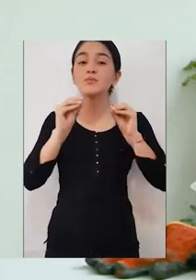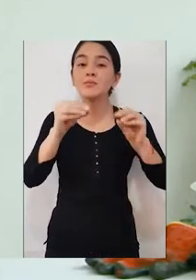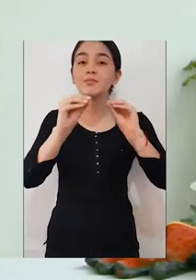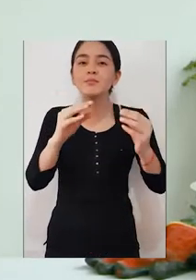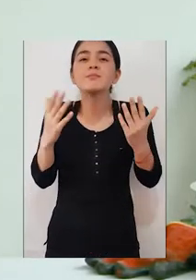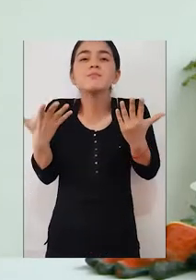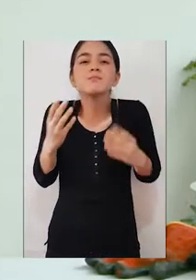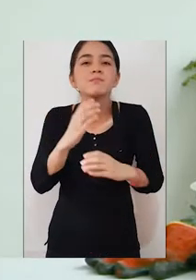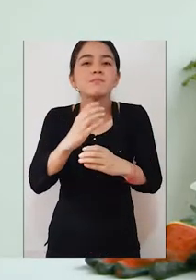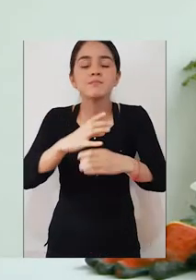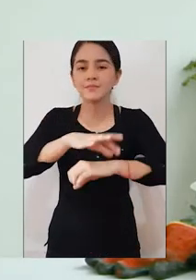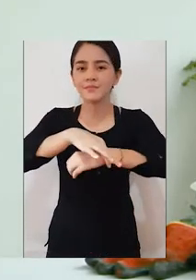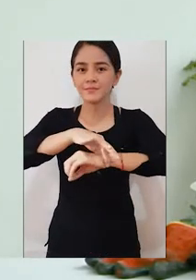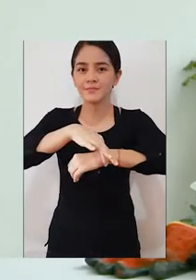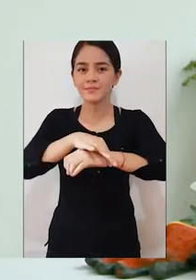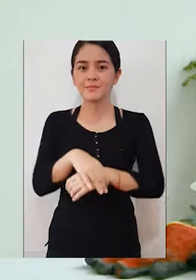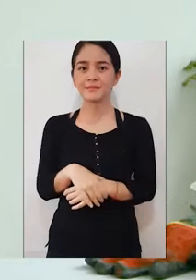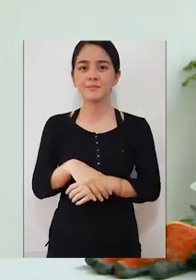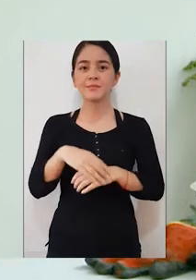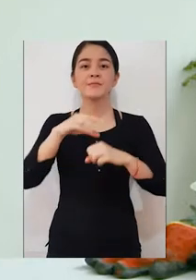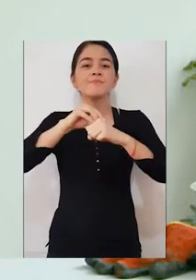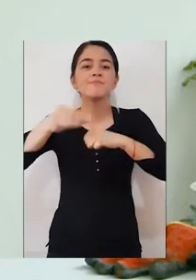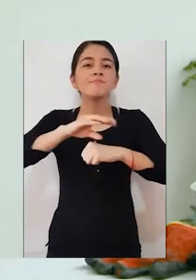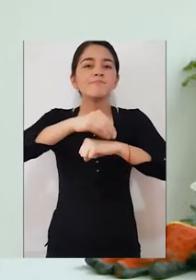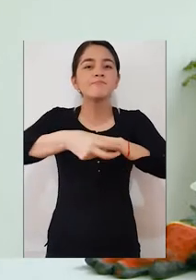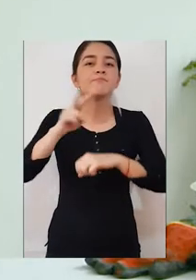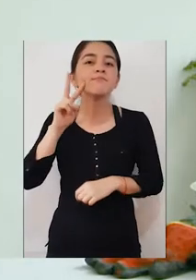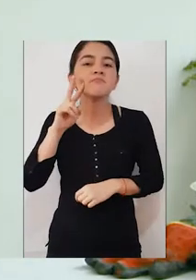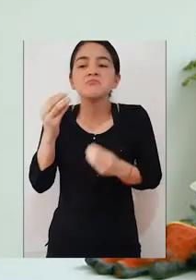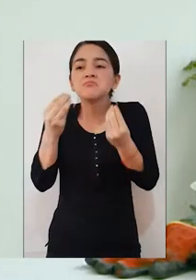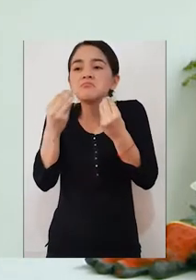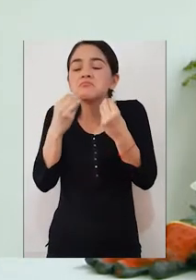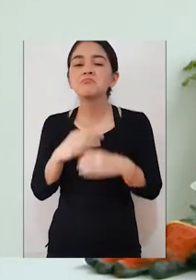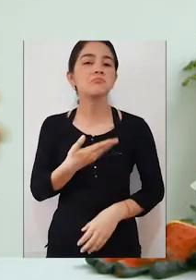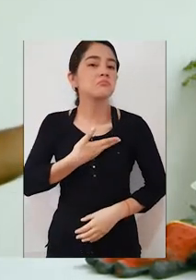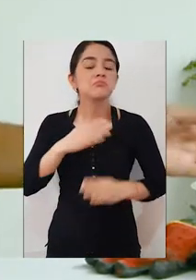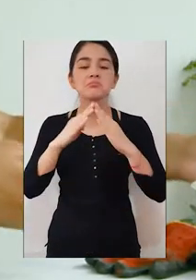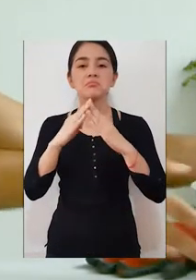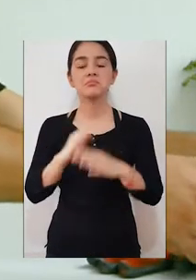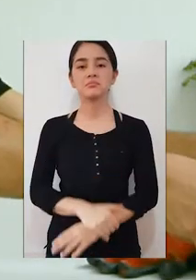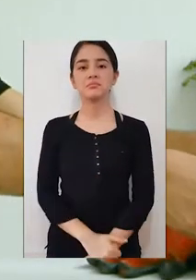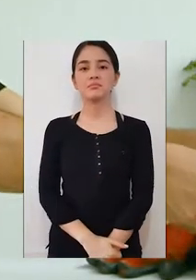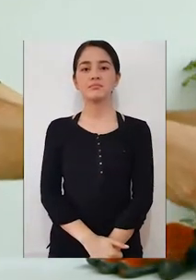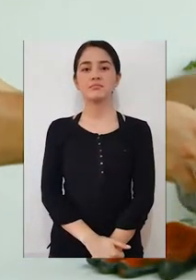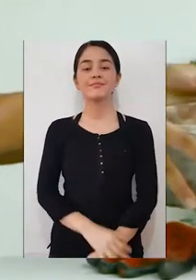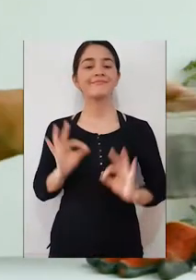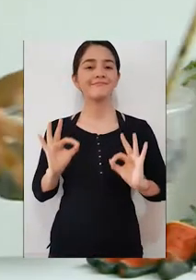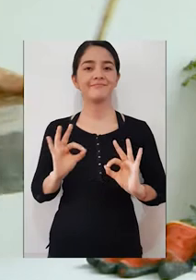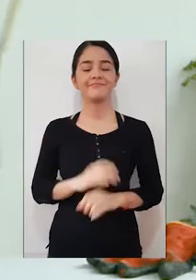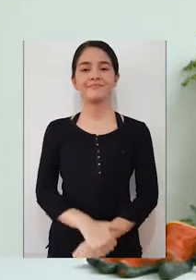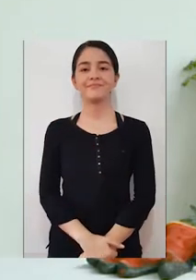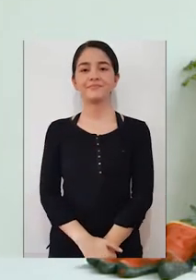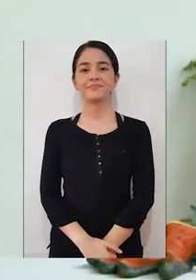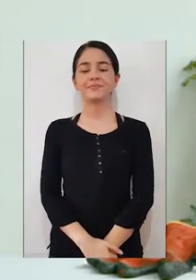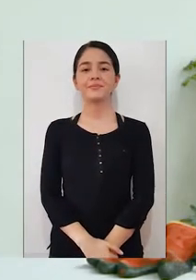tierra con restos de comida que nosotros tenemos en nuestras casas. Bien. Vamos a